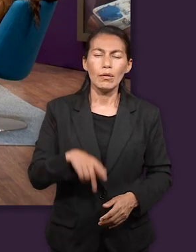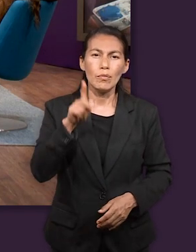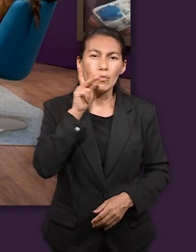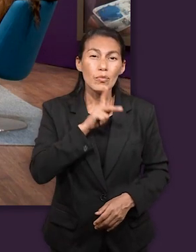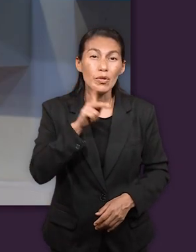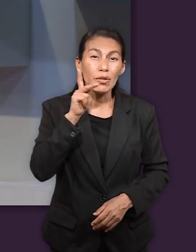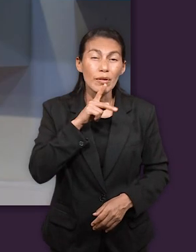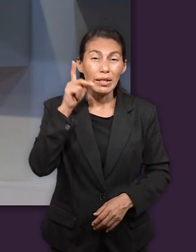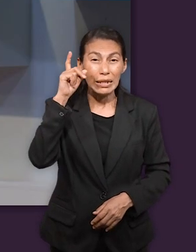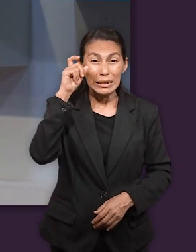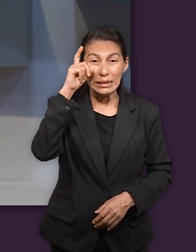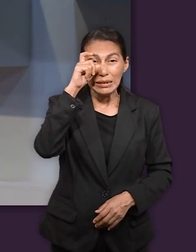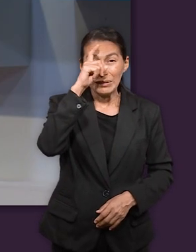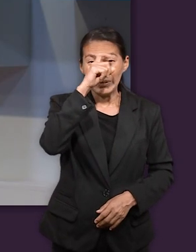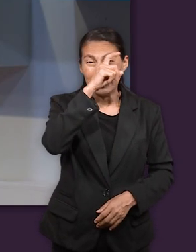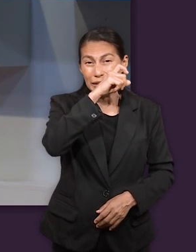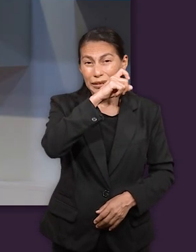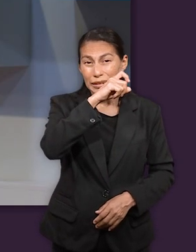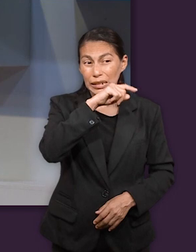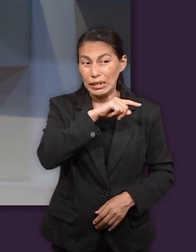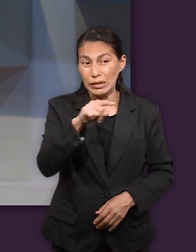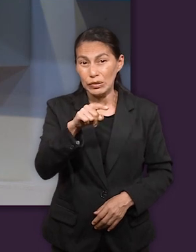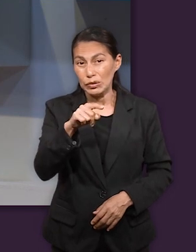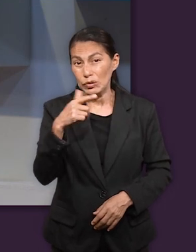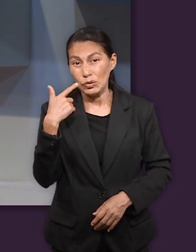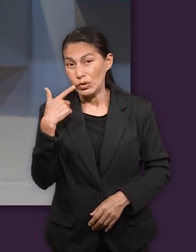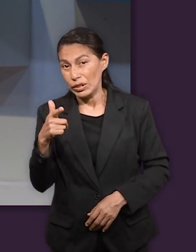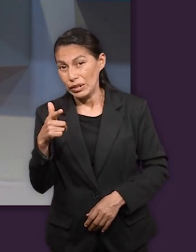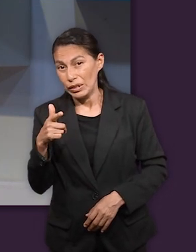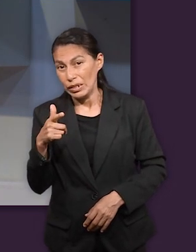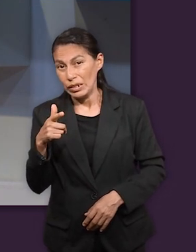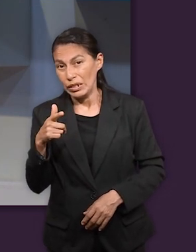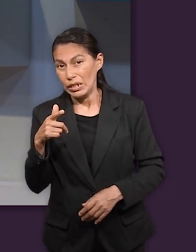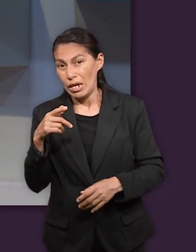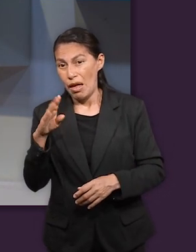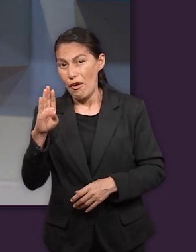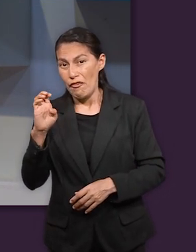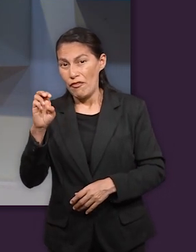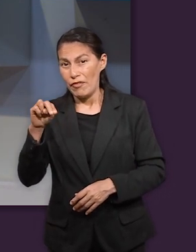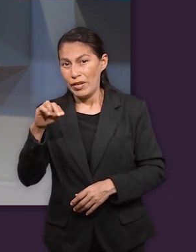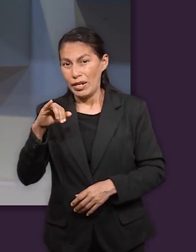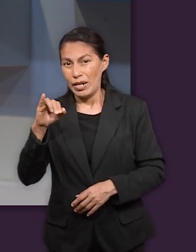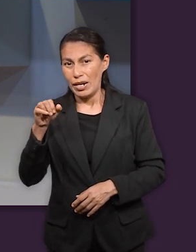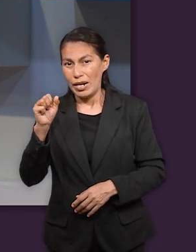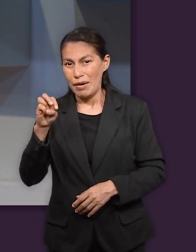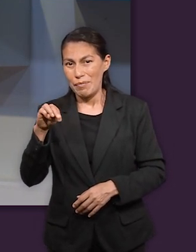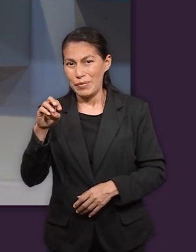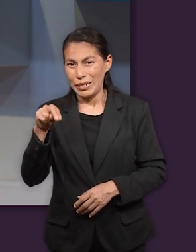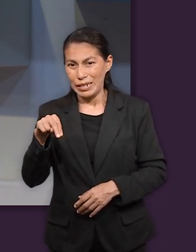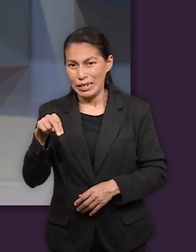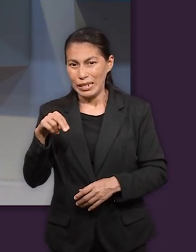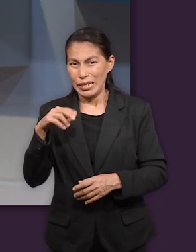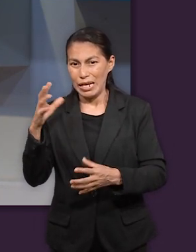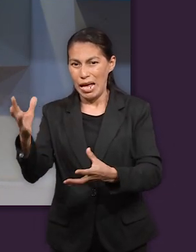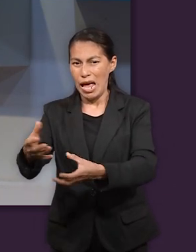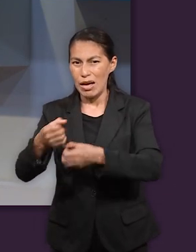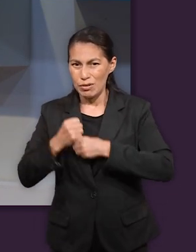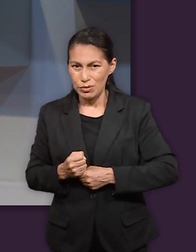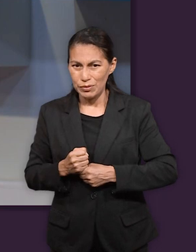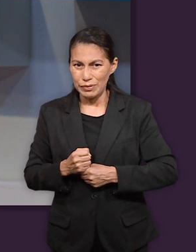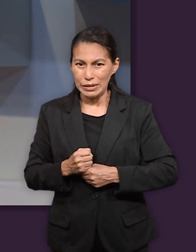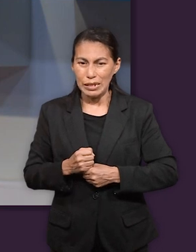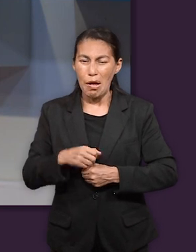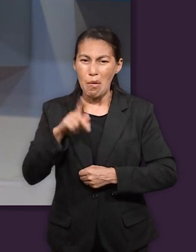prueba difícil que lo que lo que no querían justo que era que Benjamín fuera